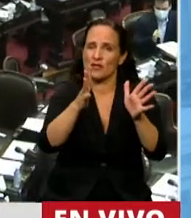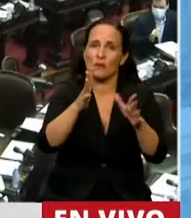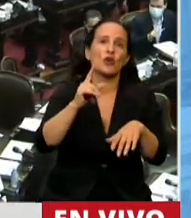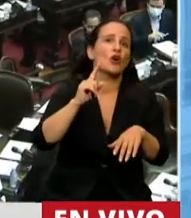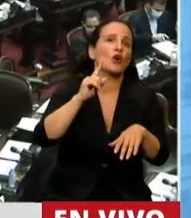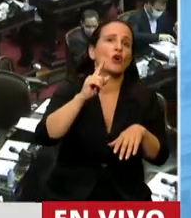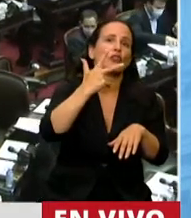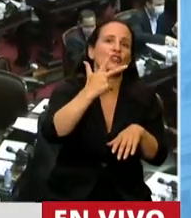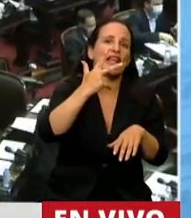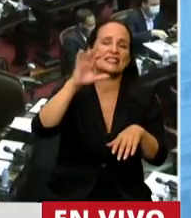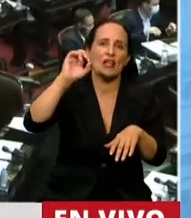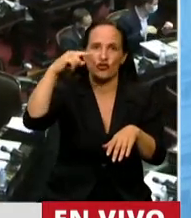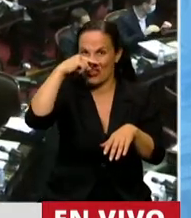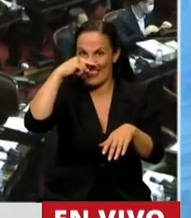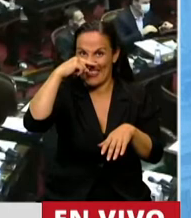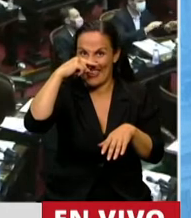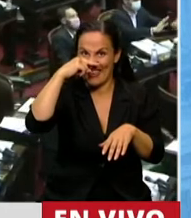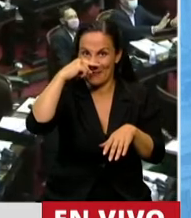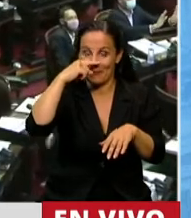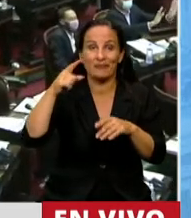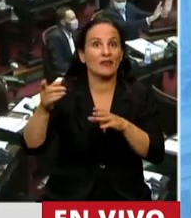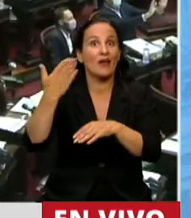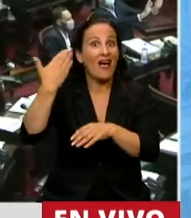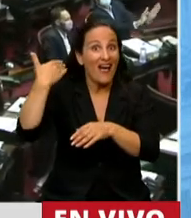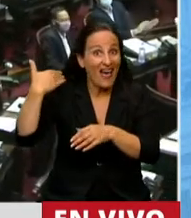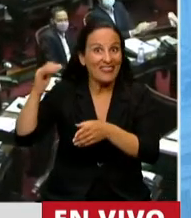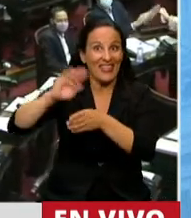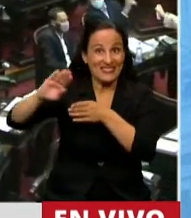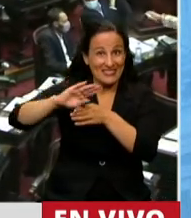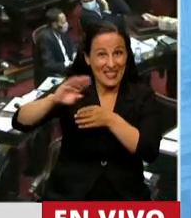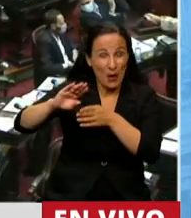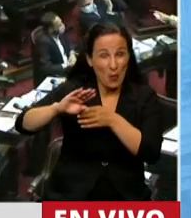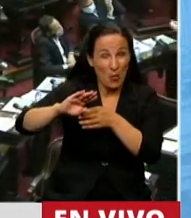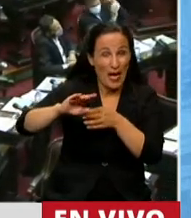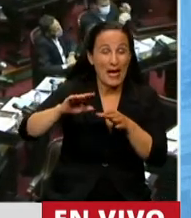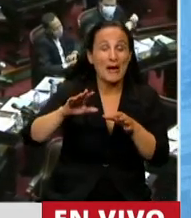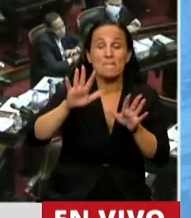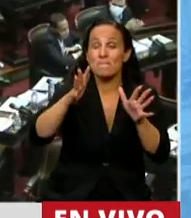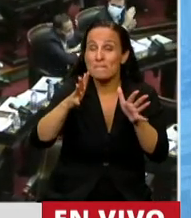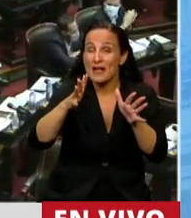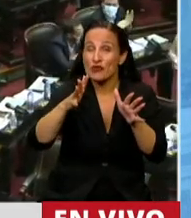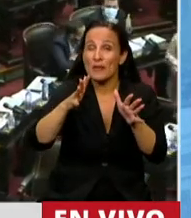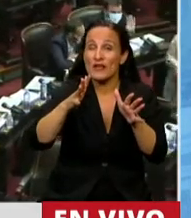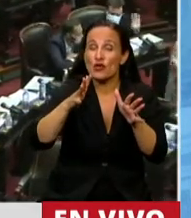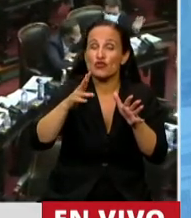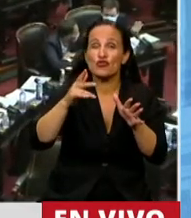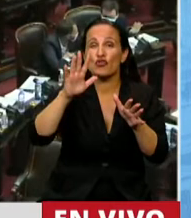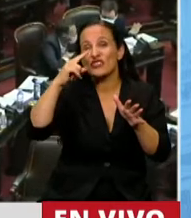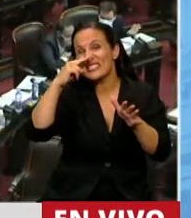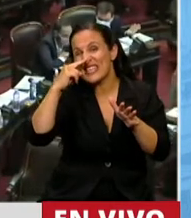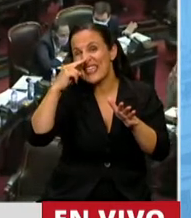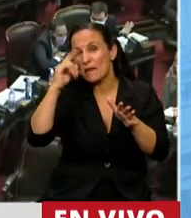de 3,07, mientras que el perfil de la deuda de dado comprometía al país en un cupón promedio del orden del